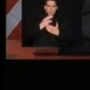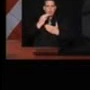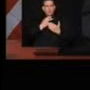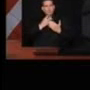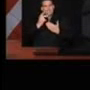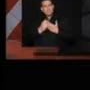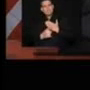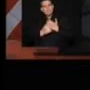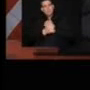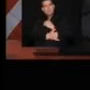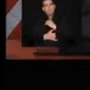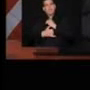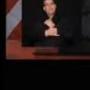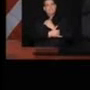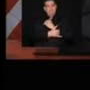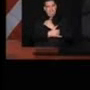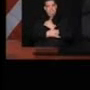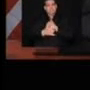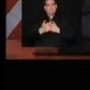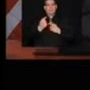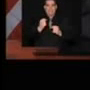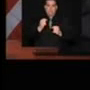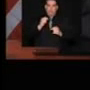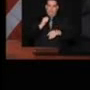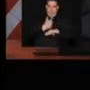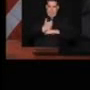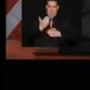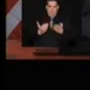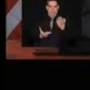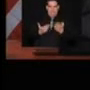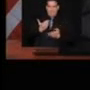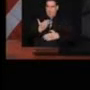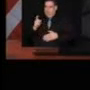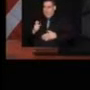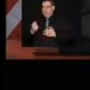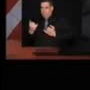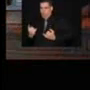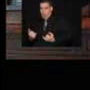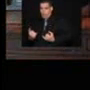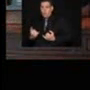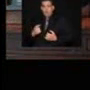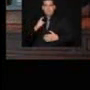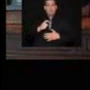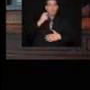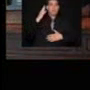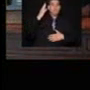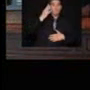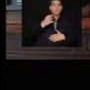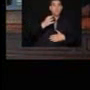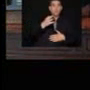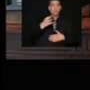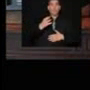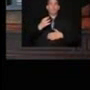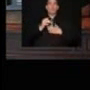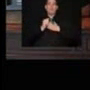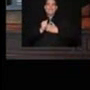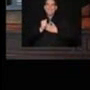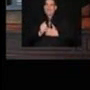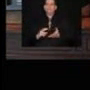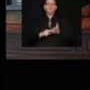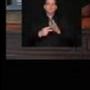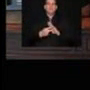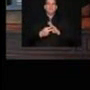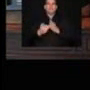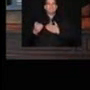el gobierno con prioridades definidas, con equilibrio entre lo que necesitamos para hoy y para mañana. Con liderato y sentido de servicio,